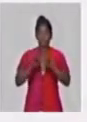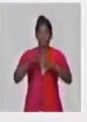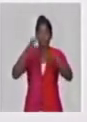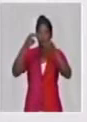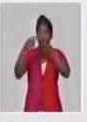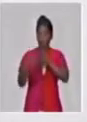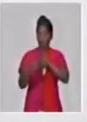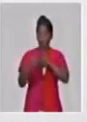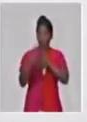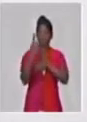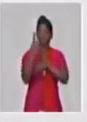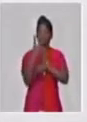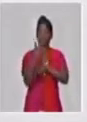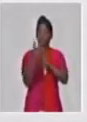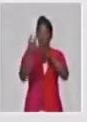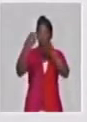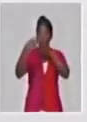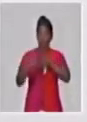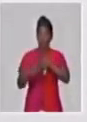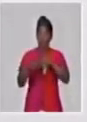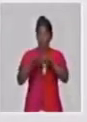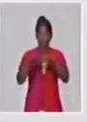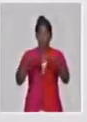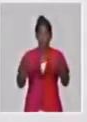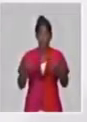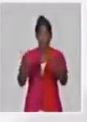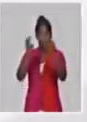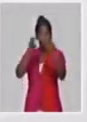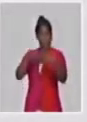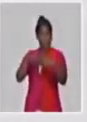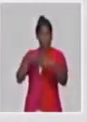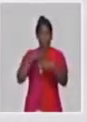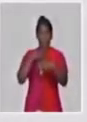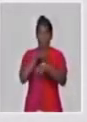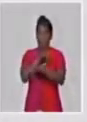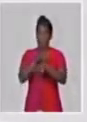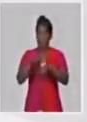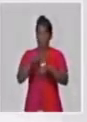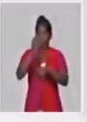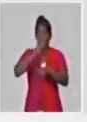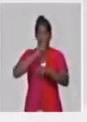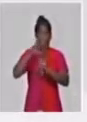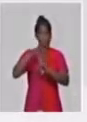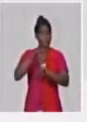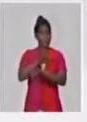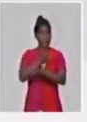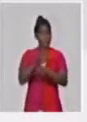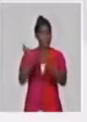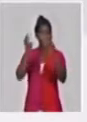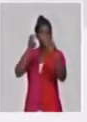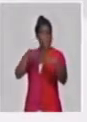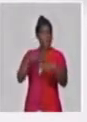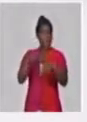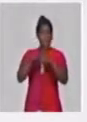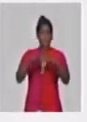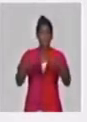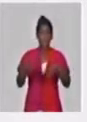usuarios por cada una de las mesas. Asimismo en las heladerías como en los parques diversiones, recientemente hicimos un reportaje del